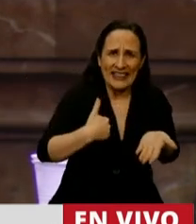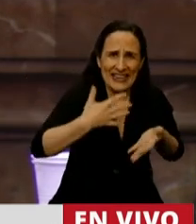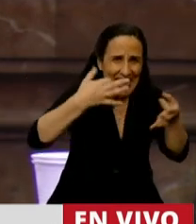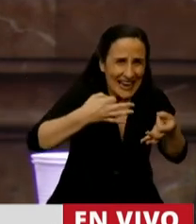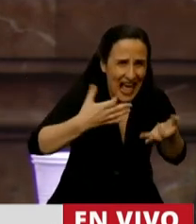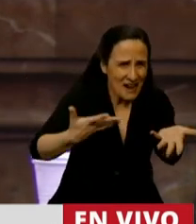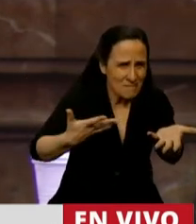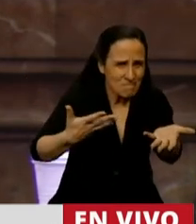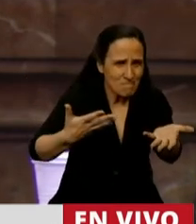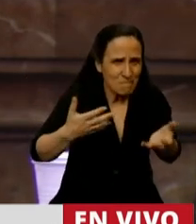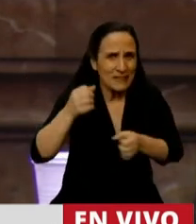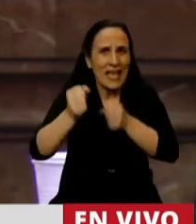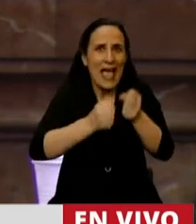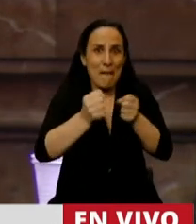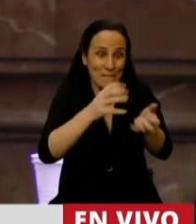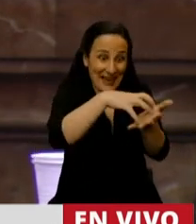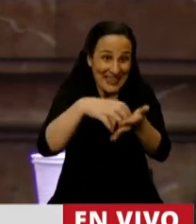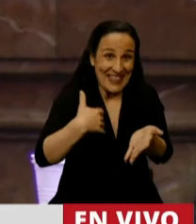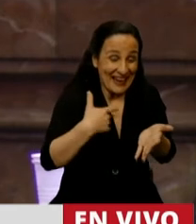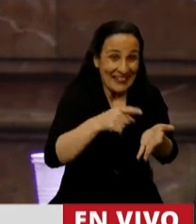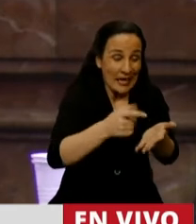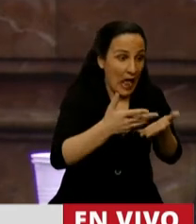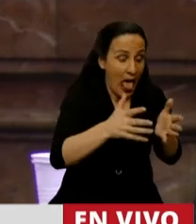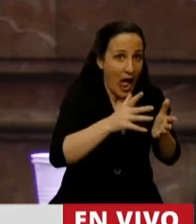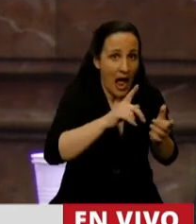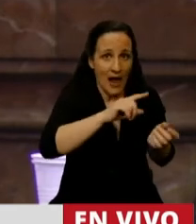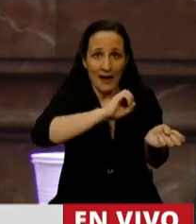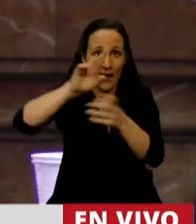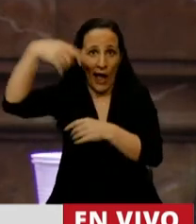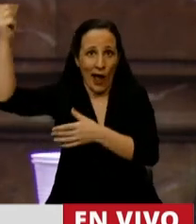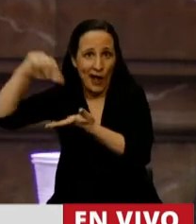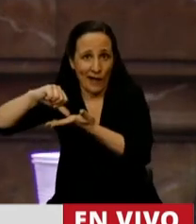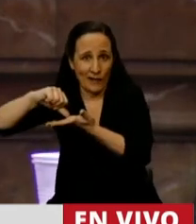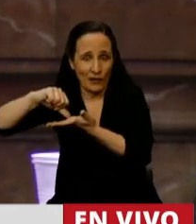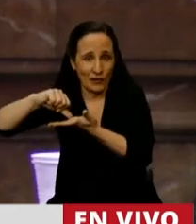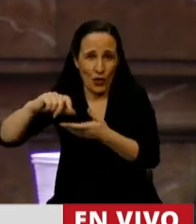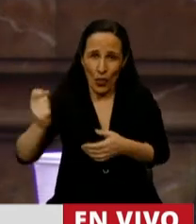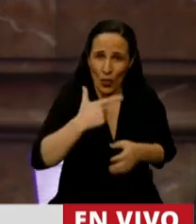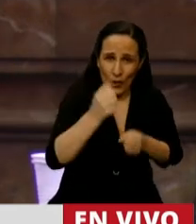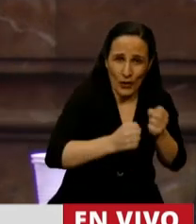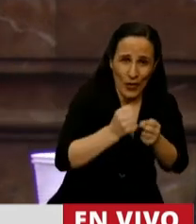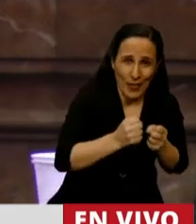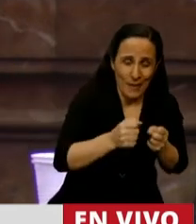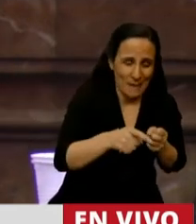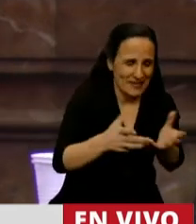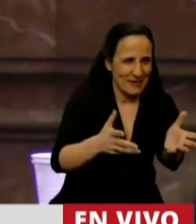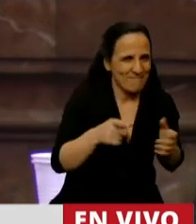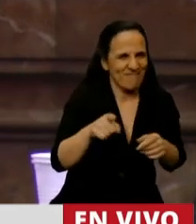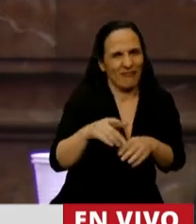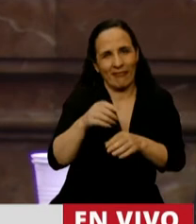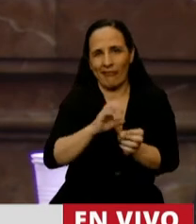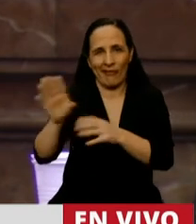¿Cuántas empresas van a dejar el país en este contexto? ¿Cuántos empresarios van a cruzar el río de la Plata